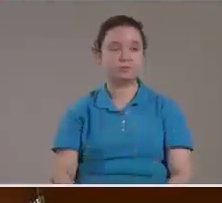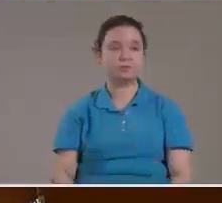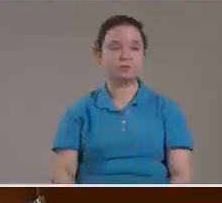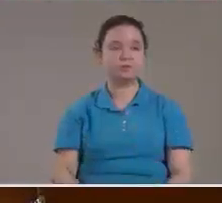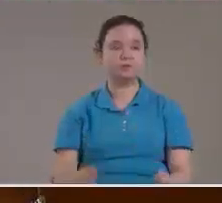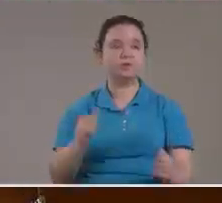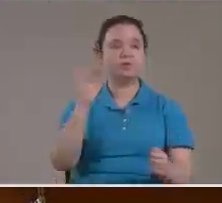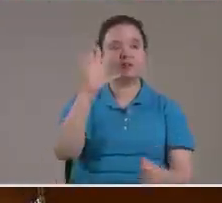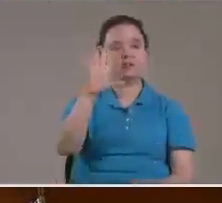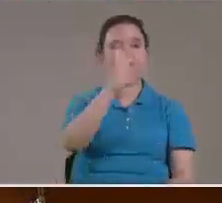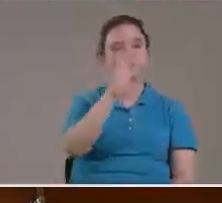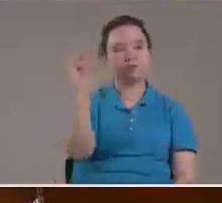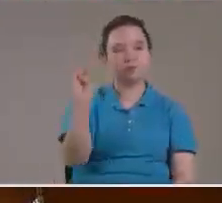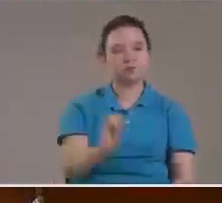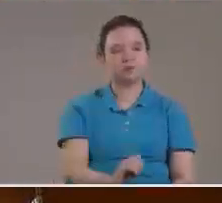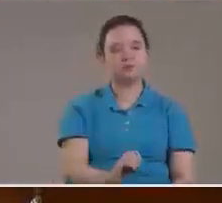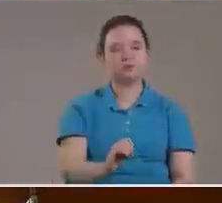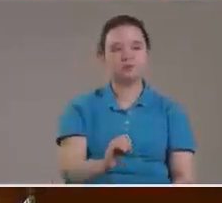El 5%